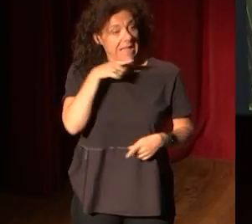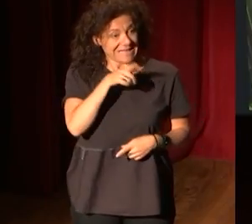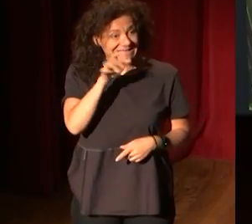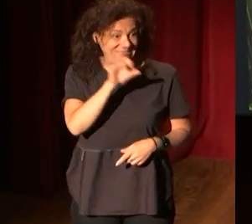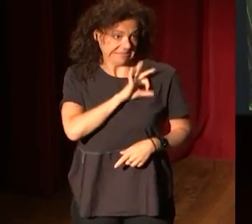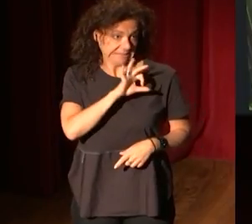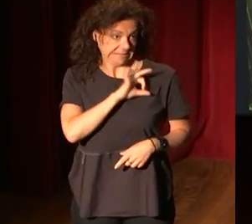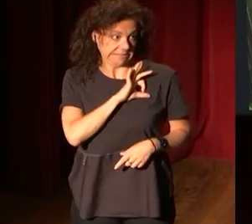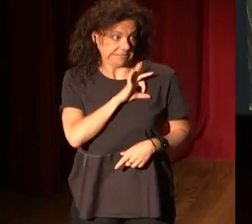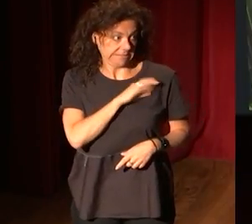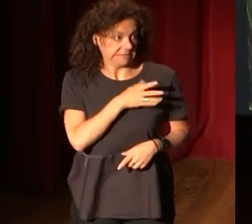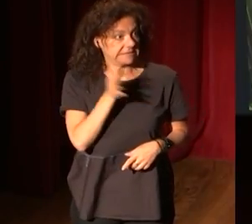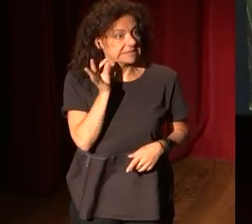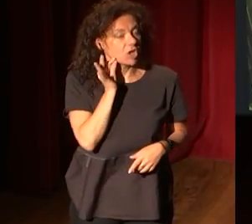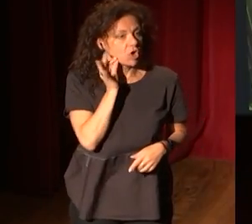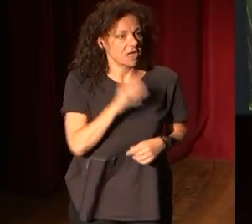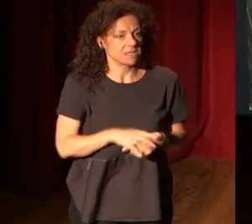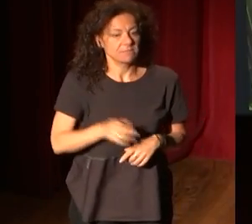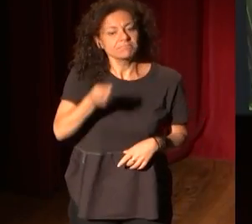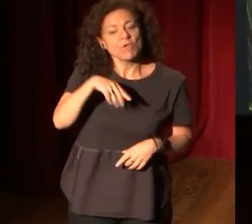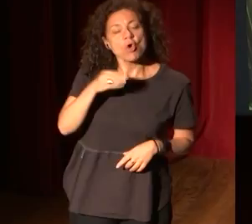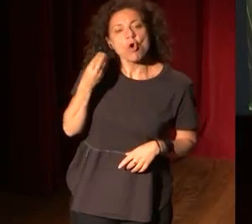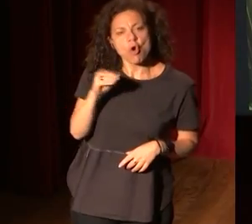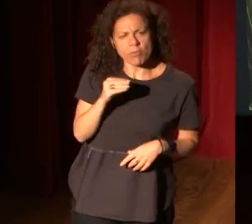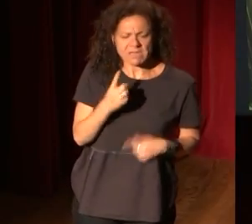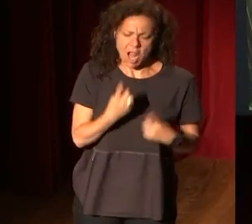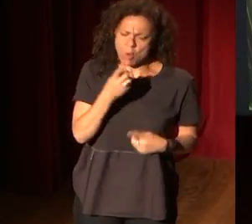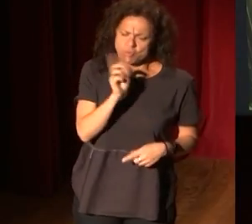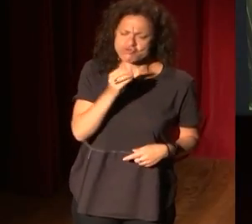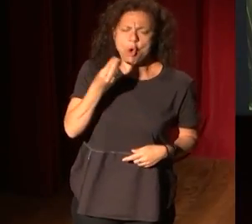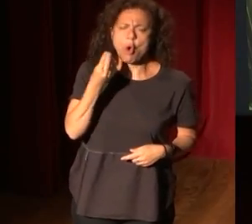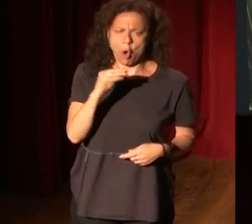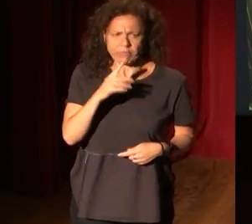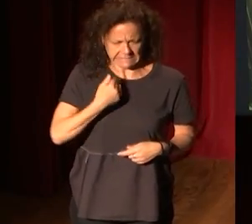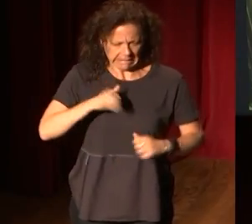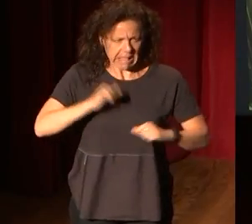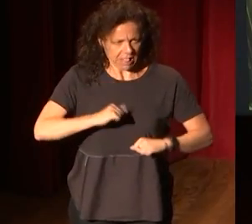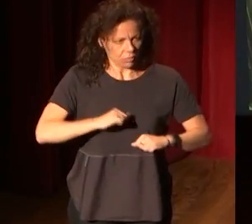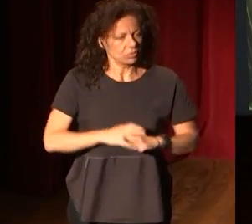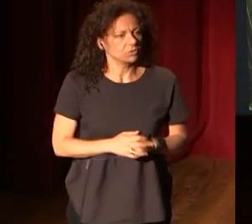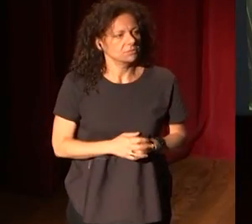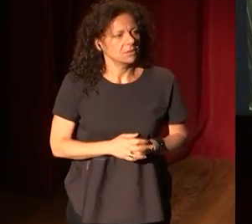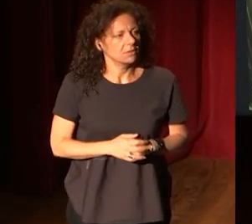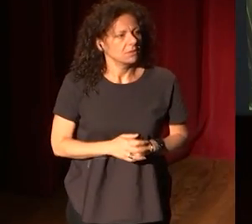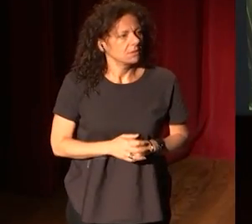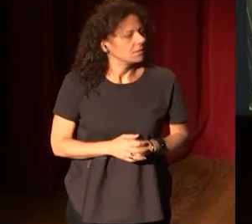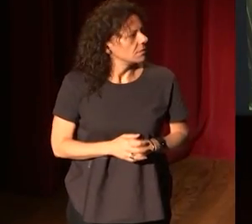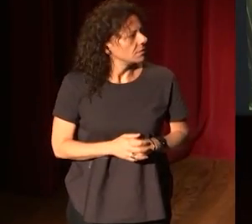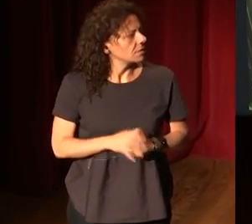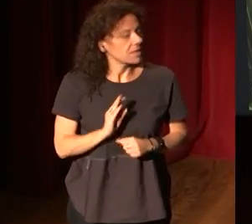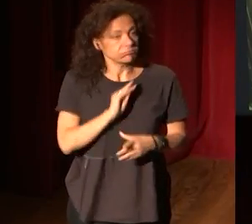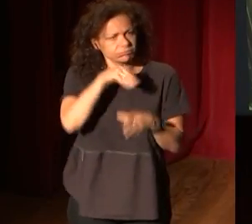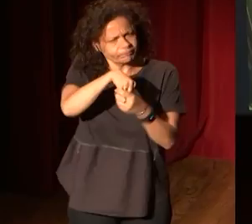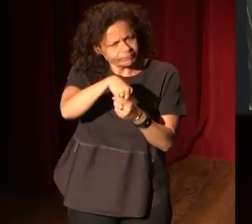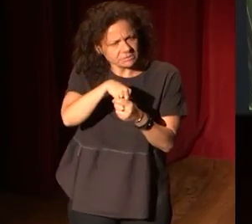con las que los jóvenes y no tan jóvenes y adultos y que estamos sobre tecnología